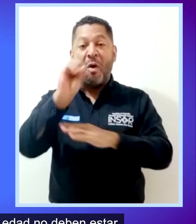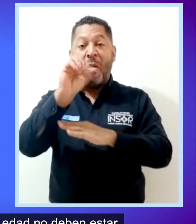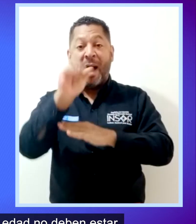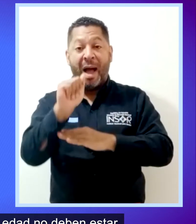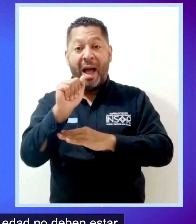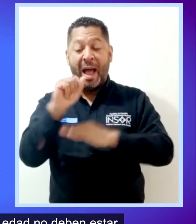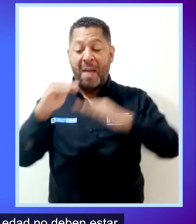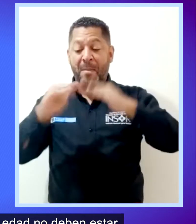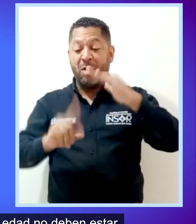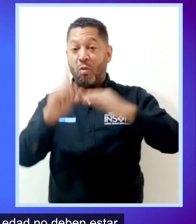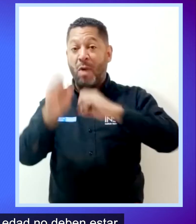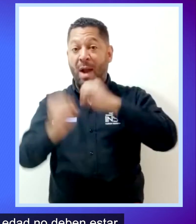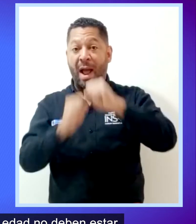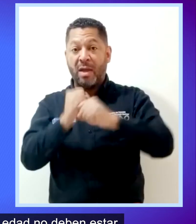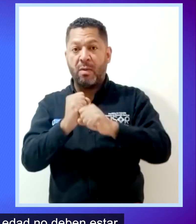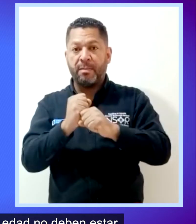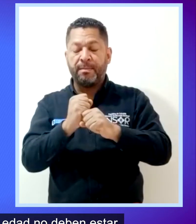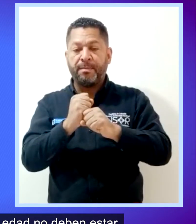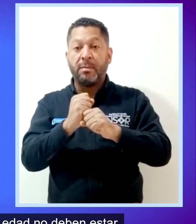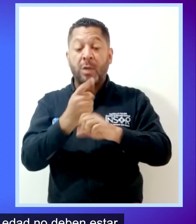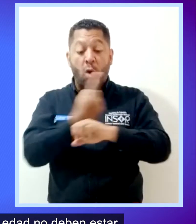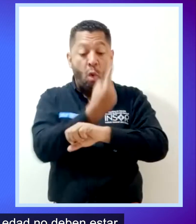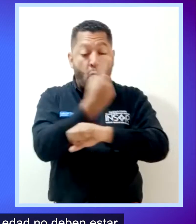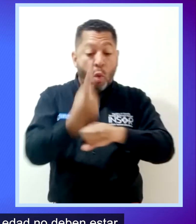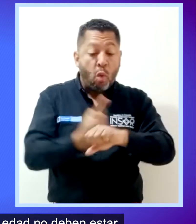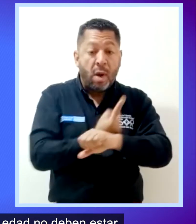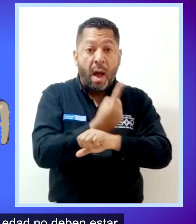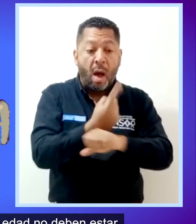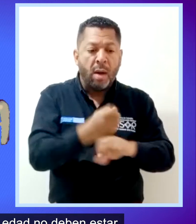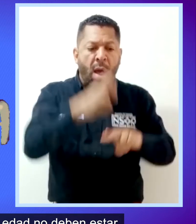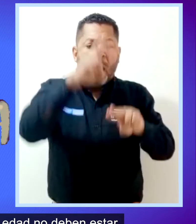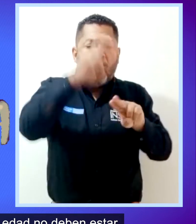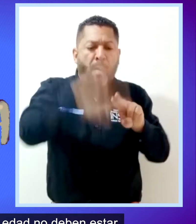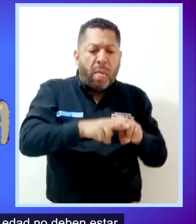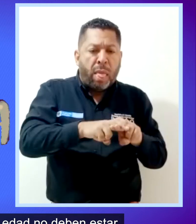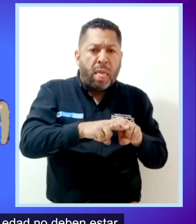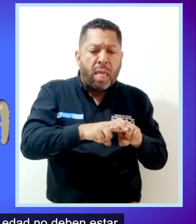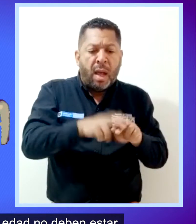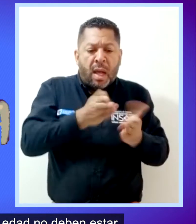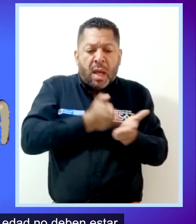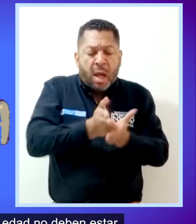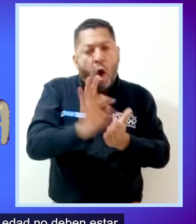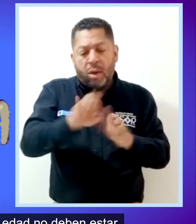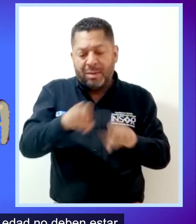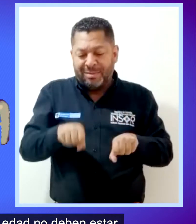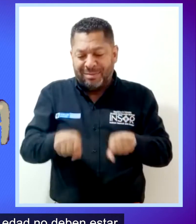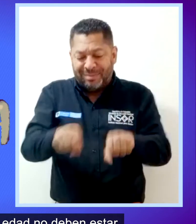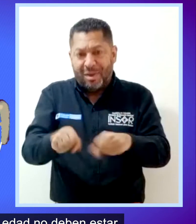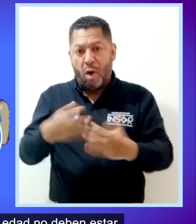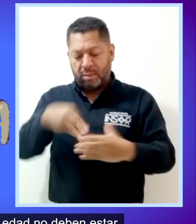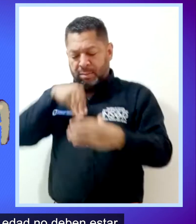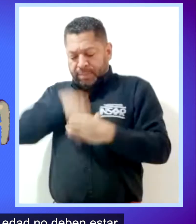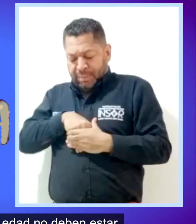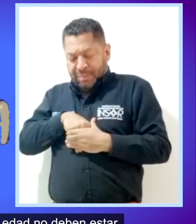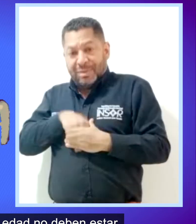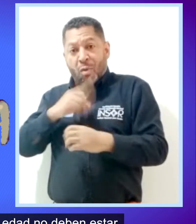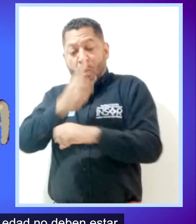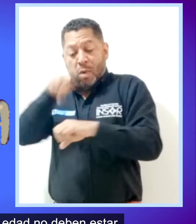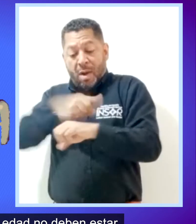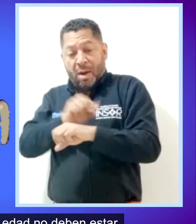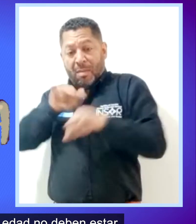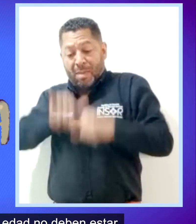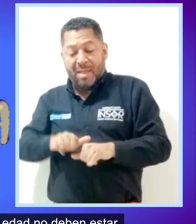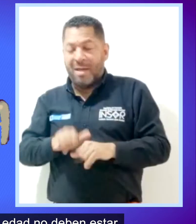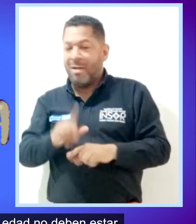Niñas y niños menores de 1 año de edad no deben estar por más de una hora en coches, sillas,